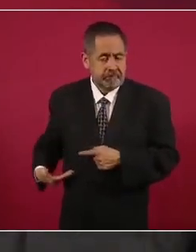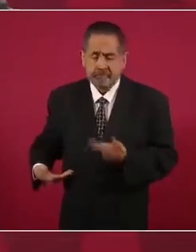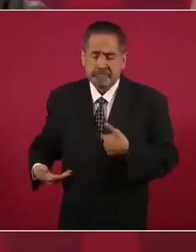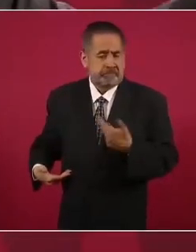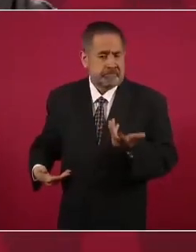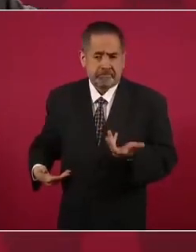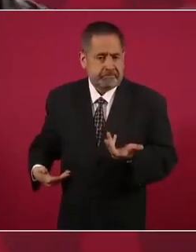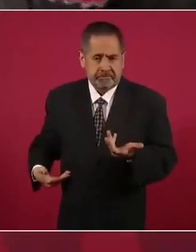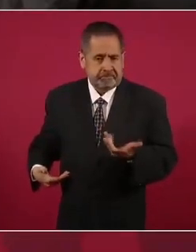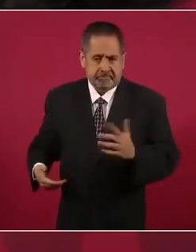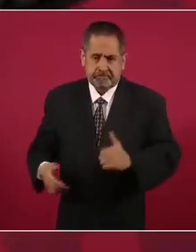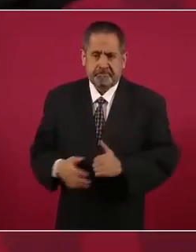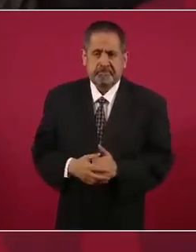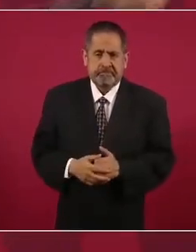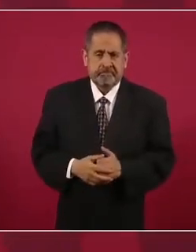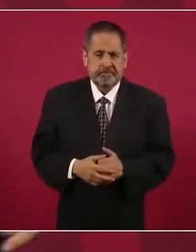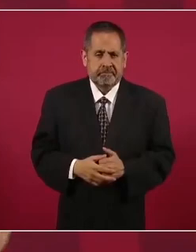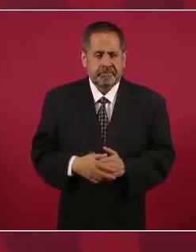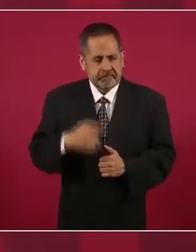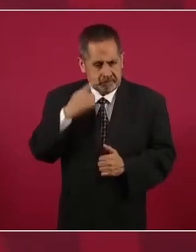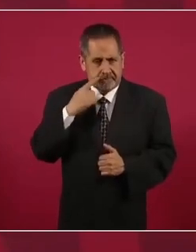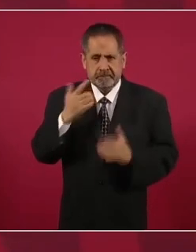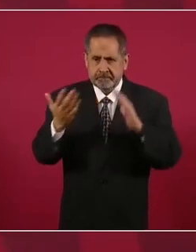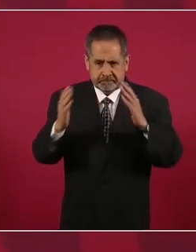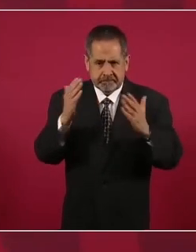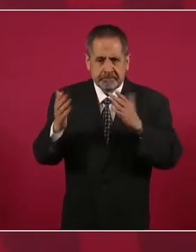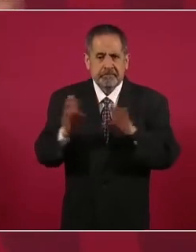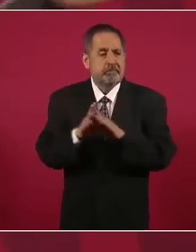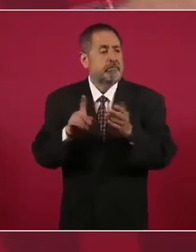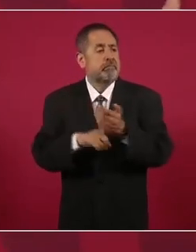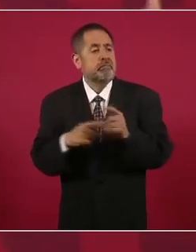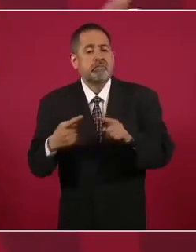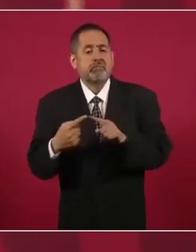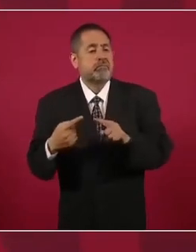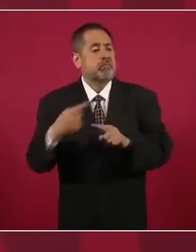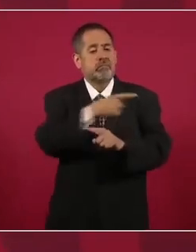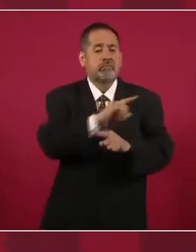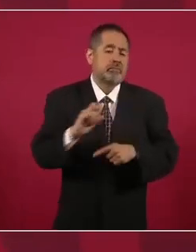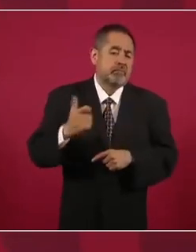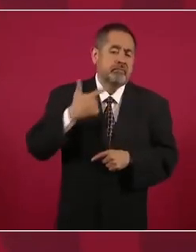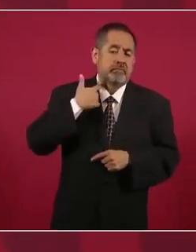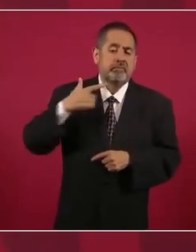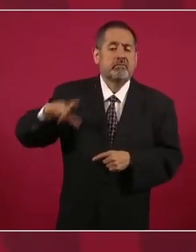¿por qué no se compara con la actuación de otros gobiernos